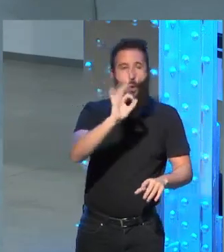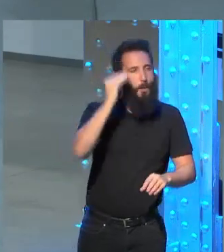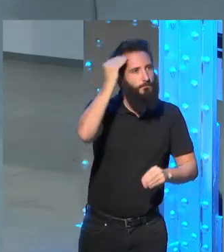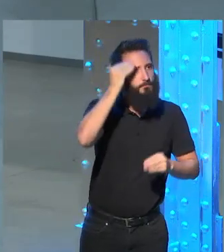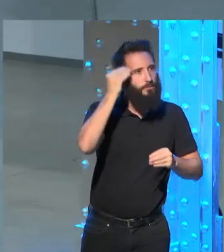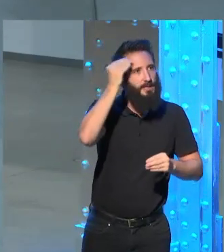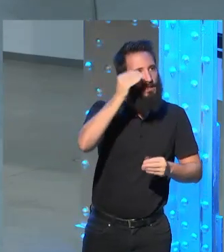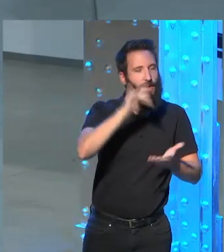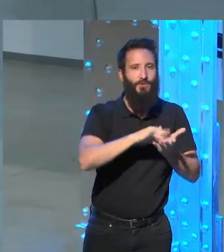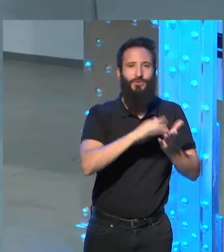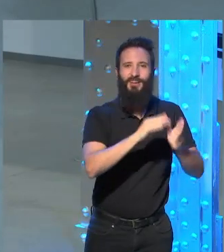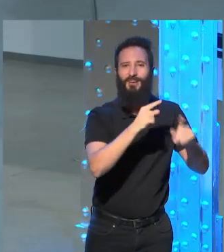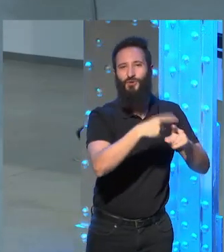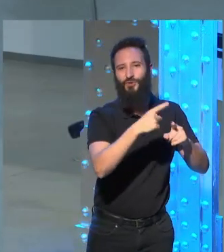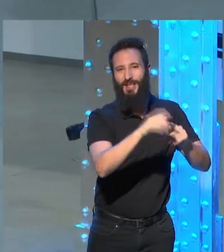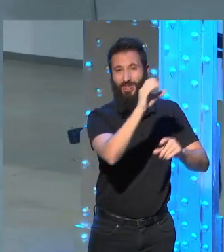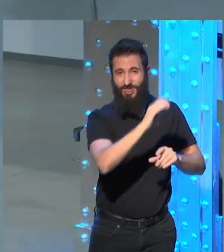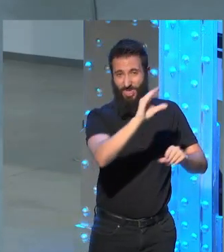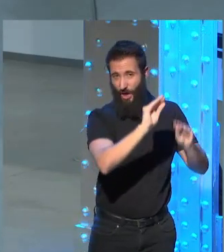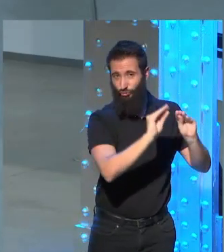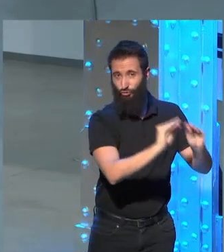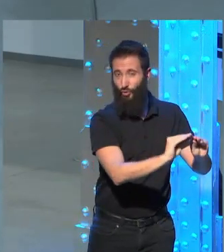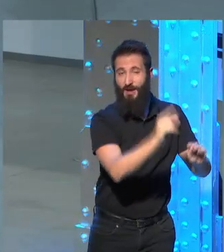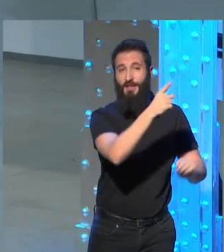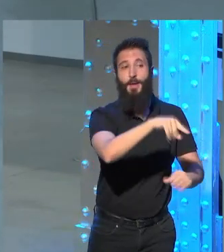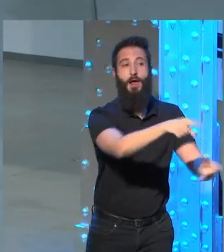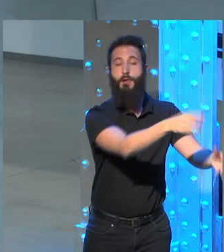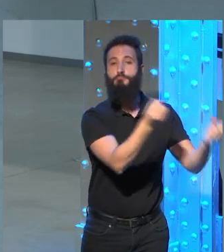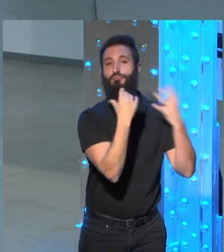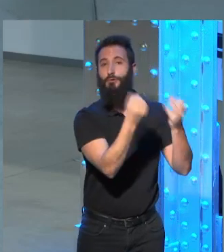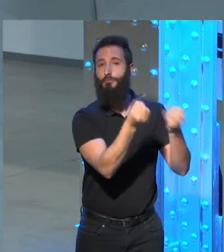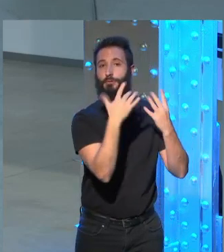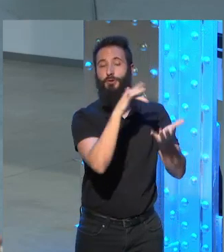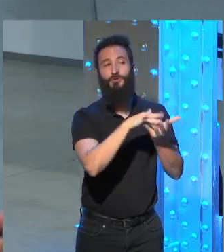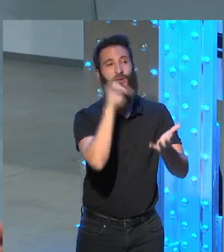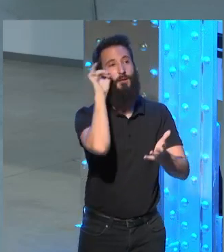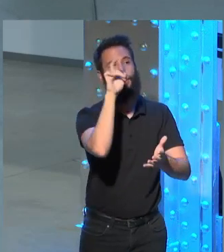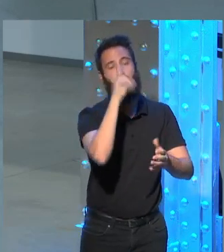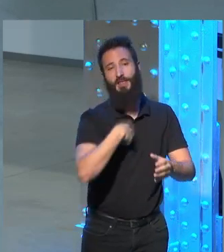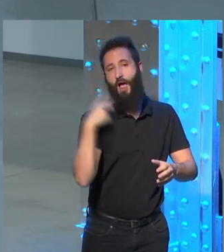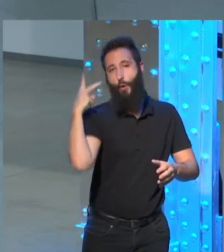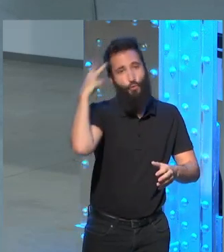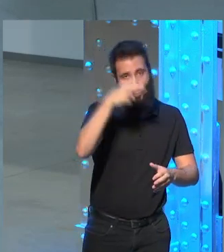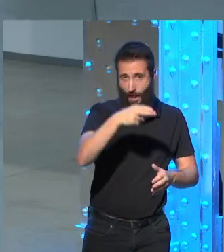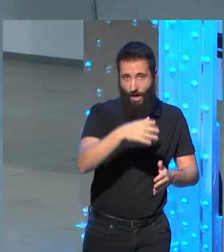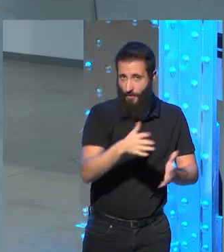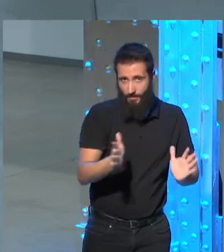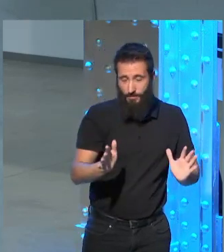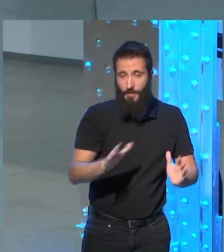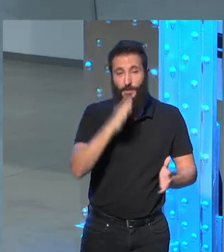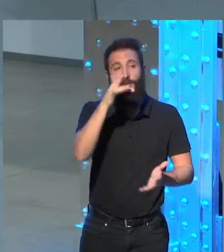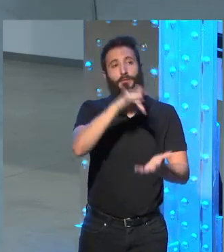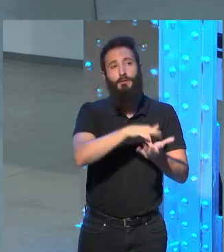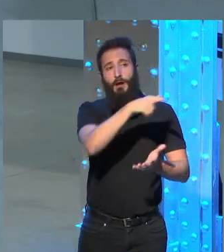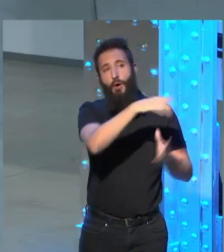en lo suyo ¿no? me contó el mismo que bueno que ya no era profesor activo que estaba jubilado pero que